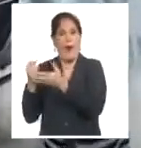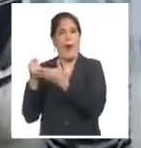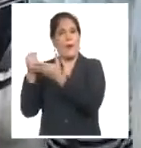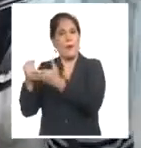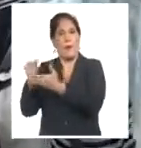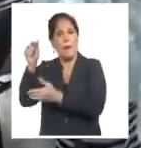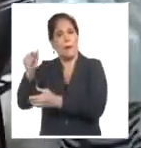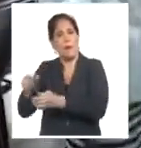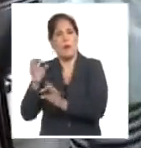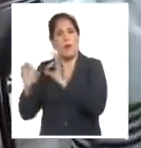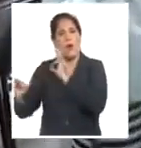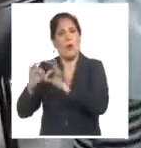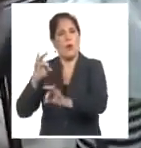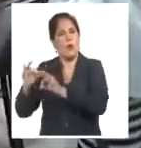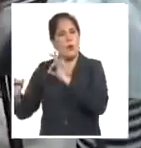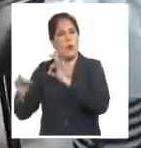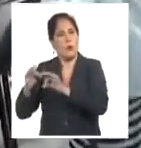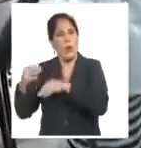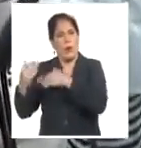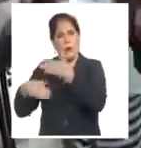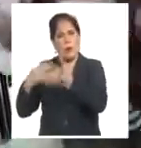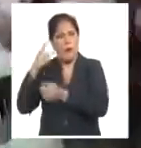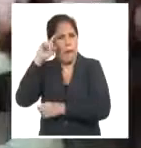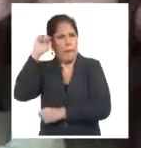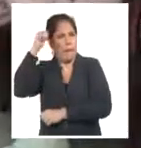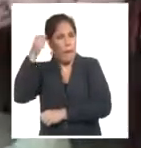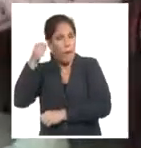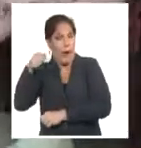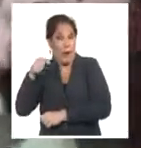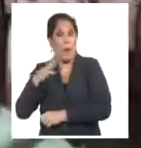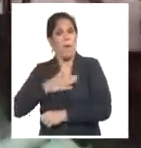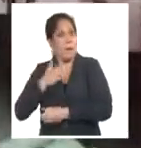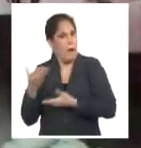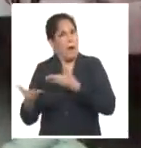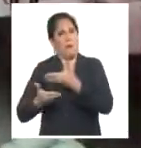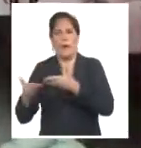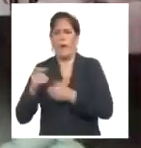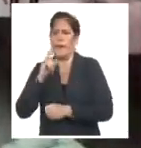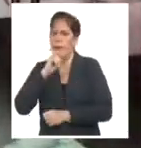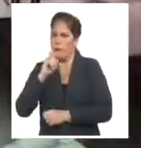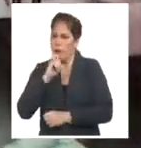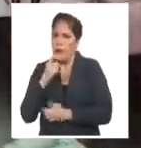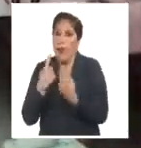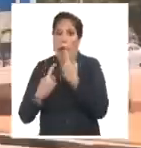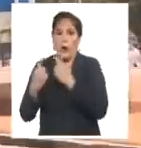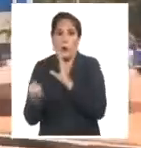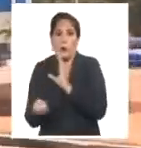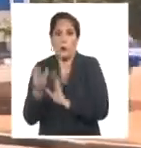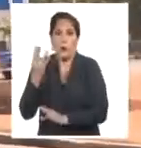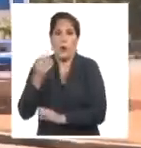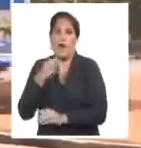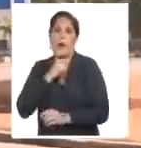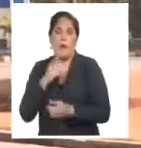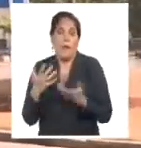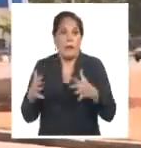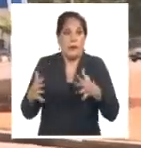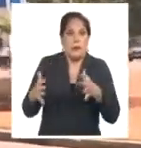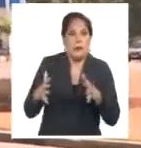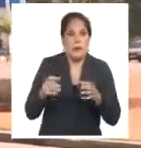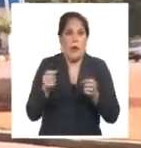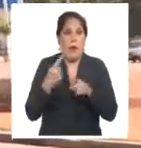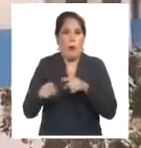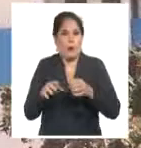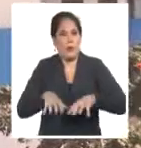cuidadores de estas personas con trastornos cognitivos para autogestionar las dificultades que puedan aparecer, como el estrés u otras